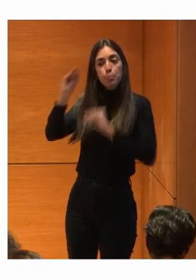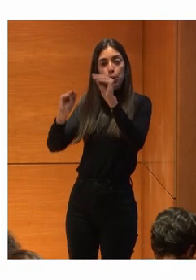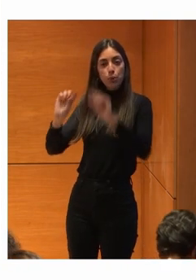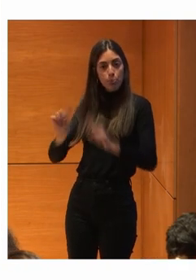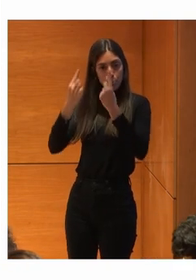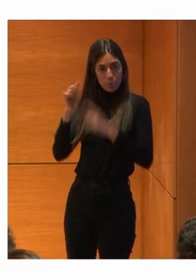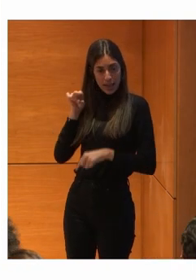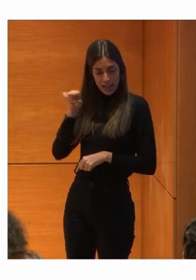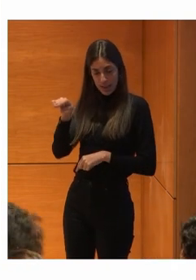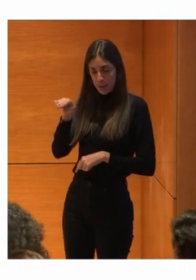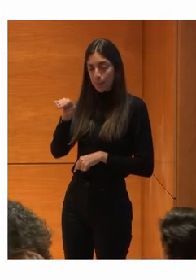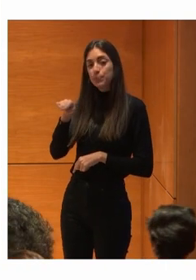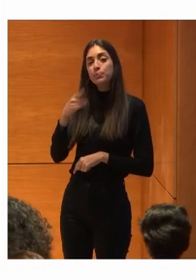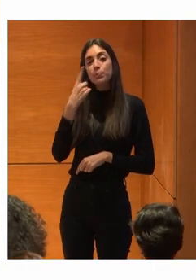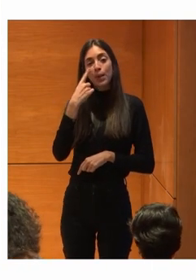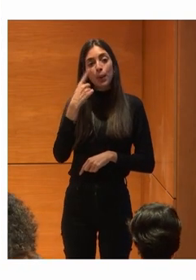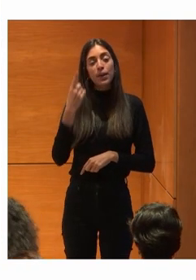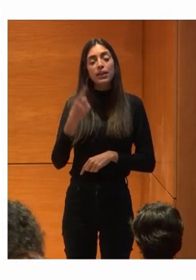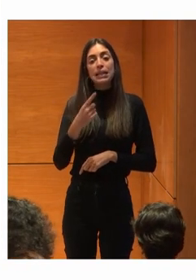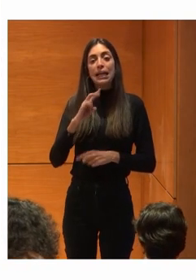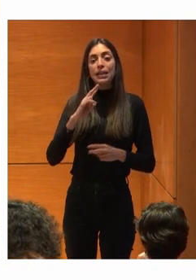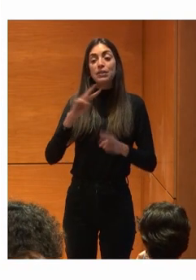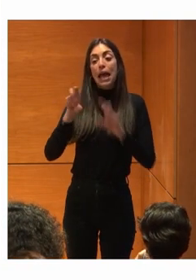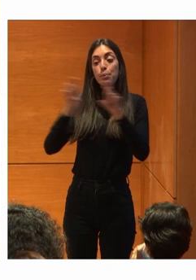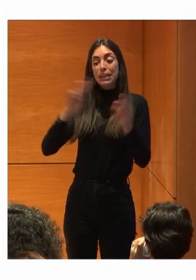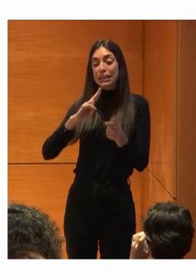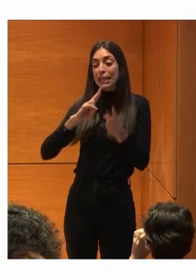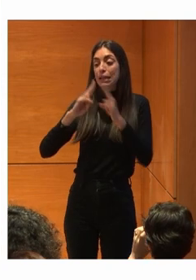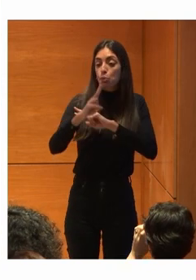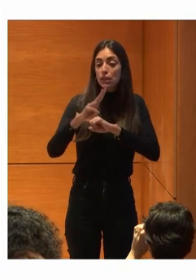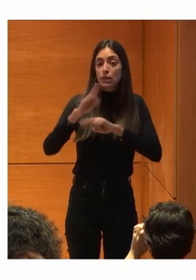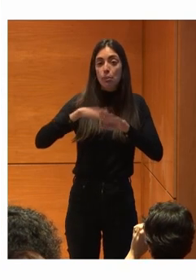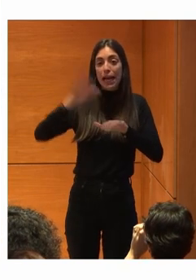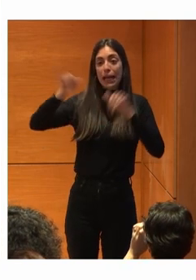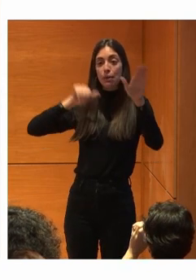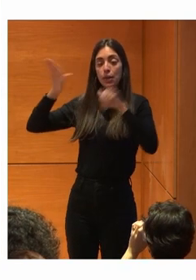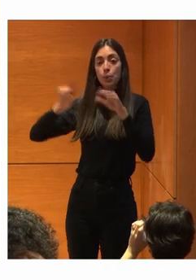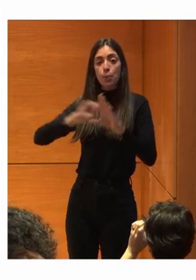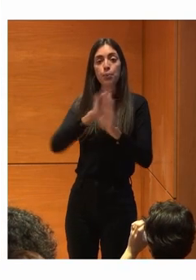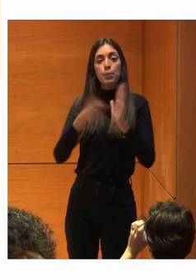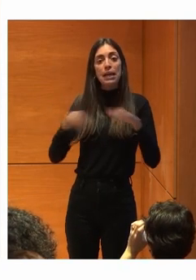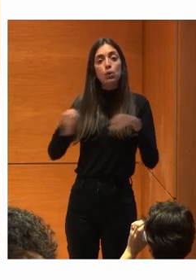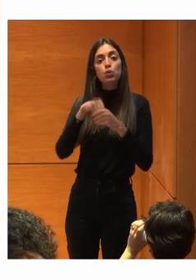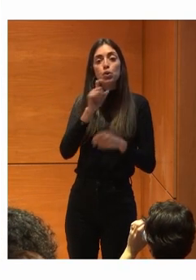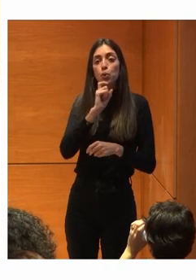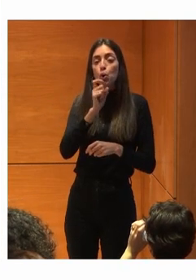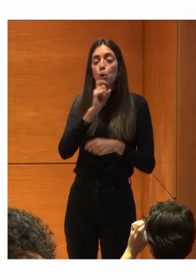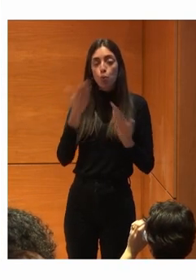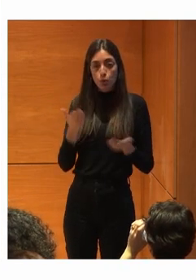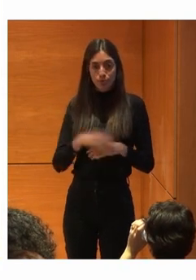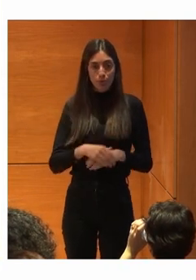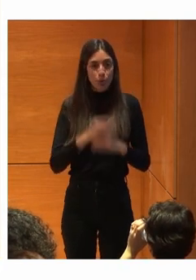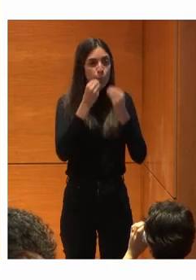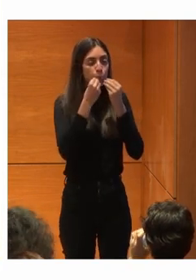Que es ¿Cómo valora La respuesta De las empresas A este primer llamamiento De Plena Inclusión España? Bueno pues Muchísimas